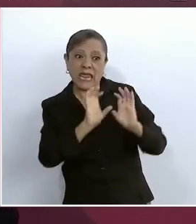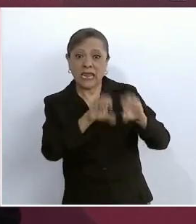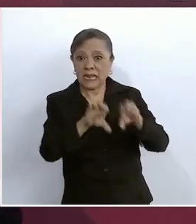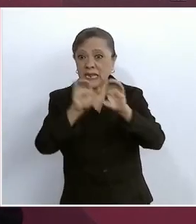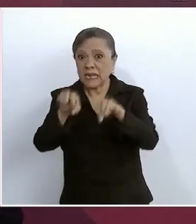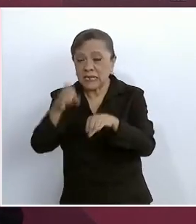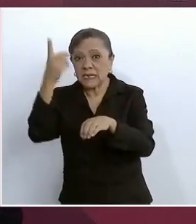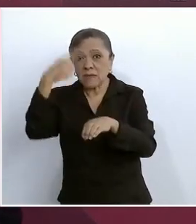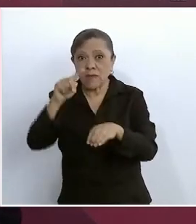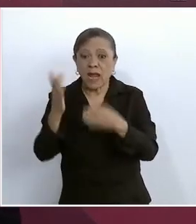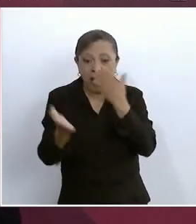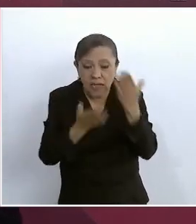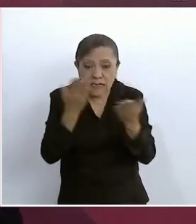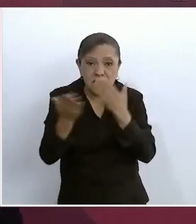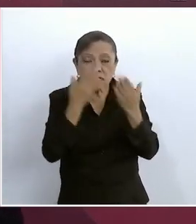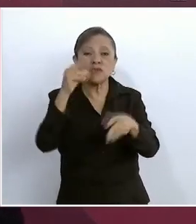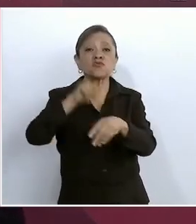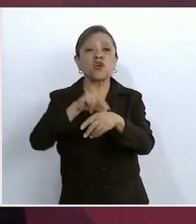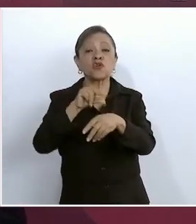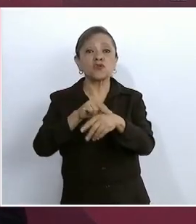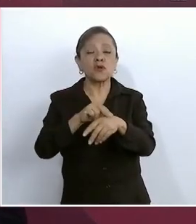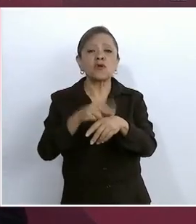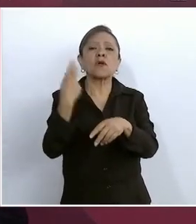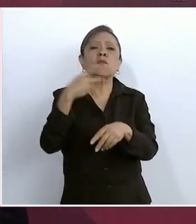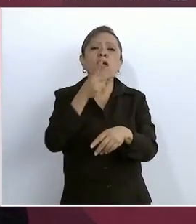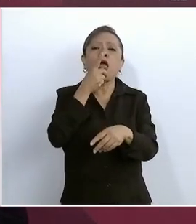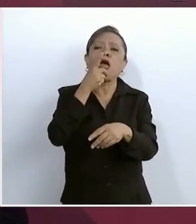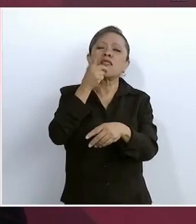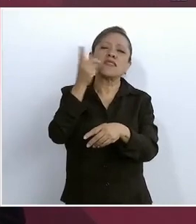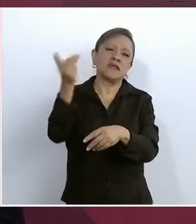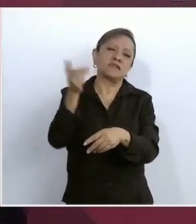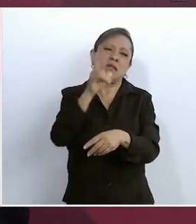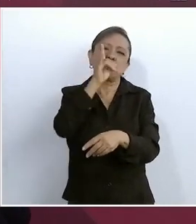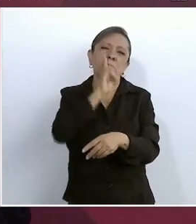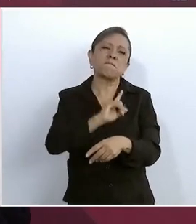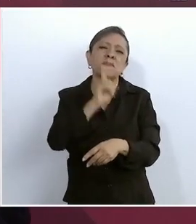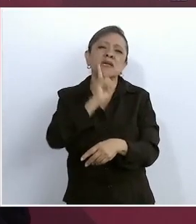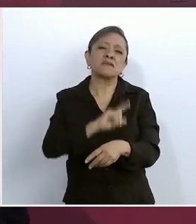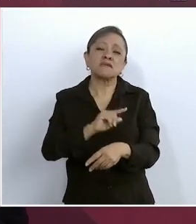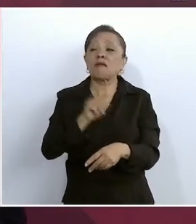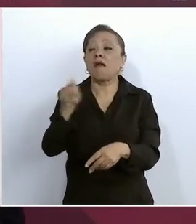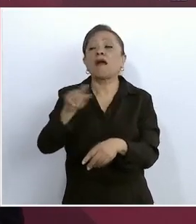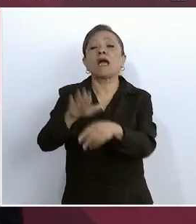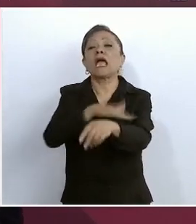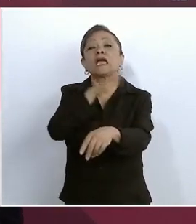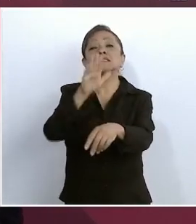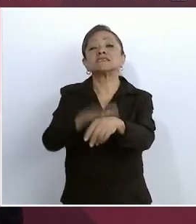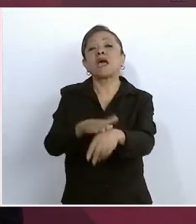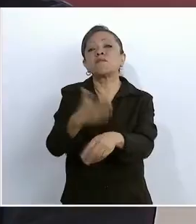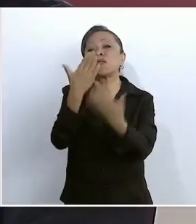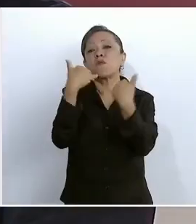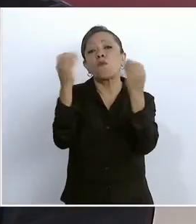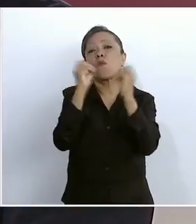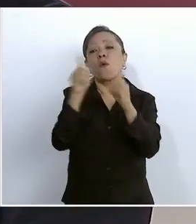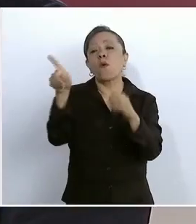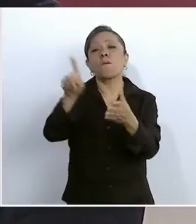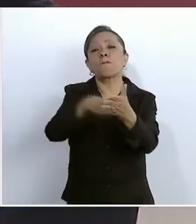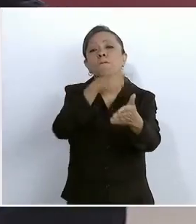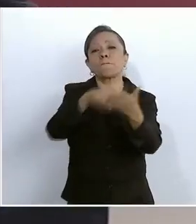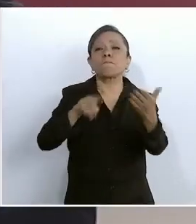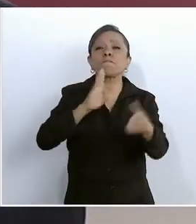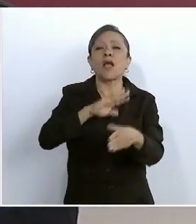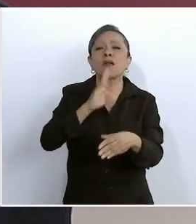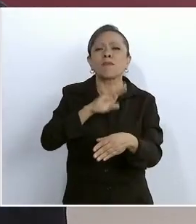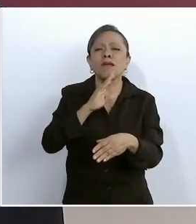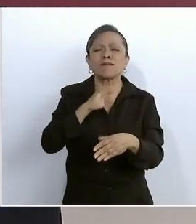con la mentira de que no pasaban el examen de admisión cuando